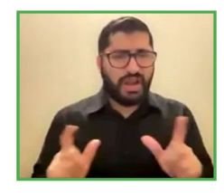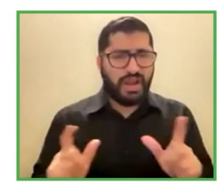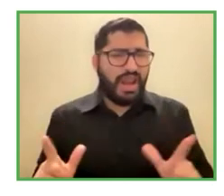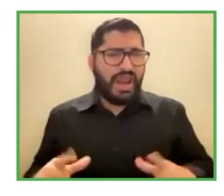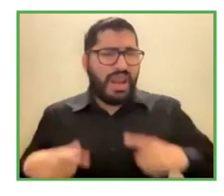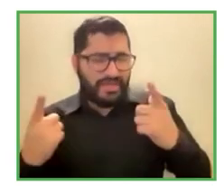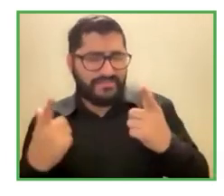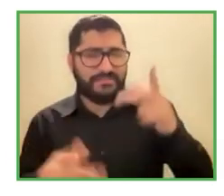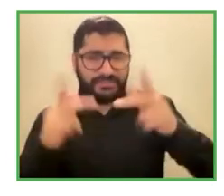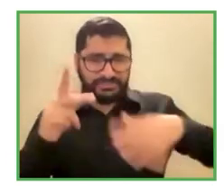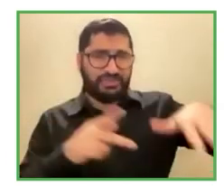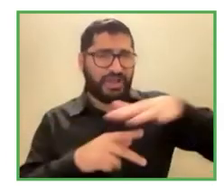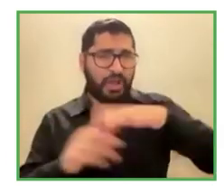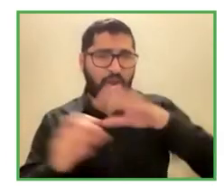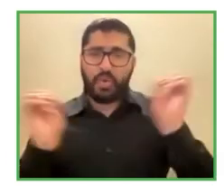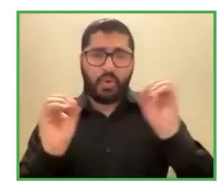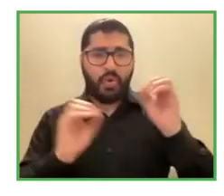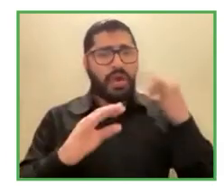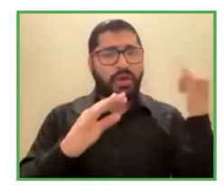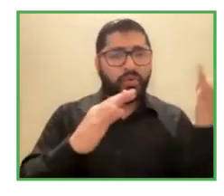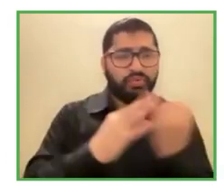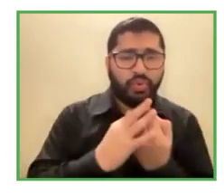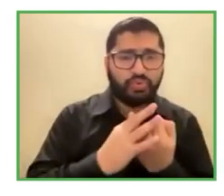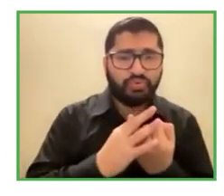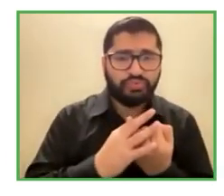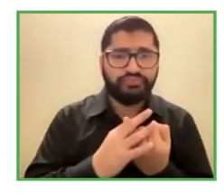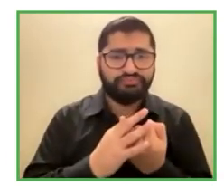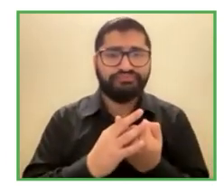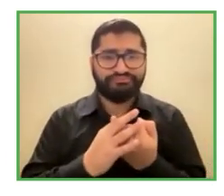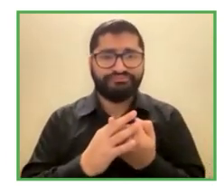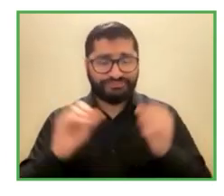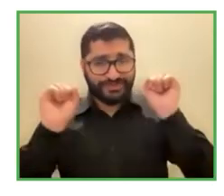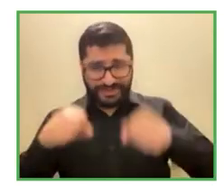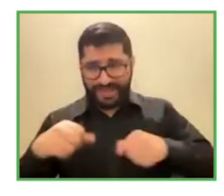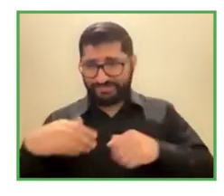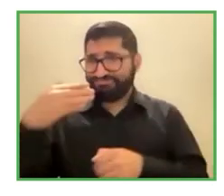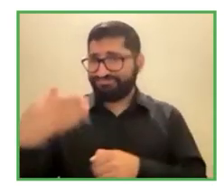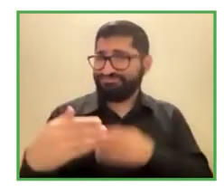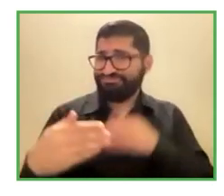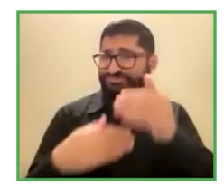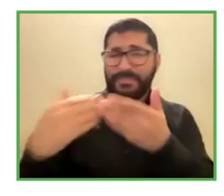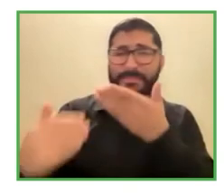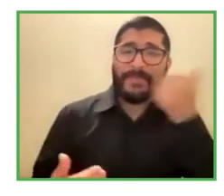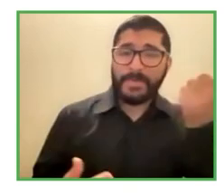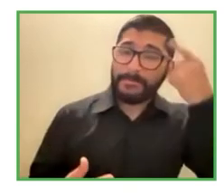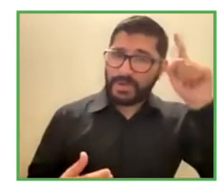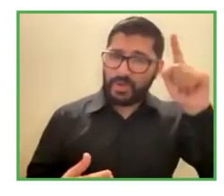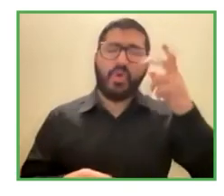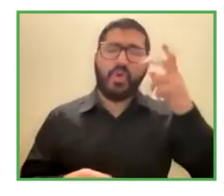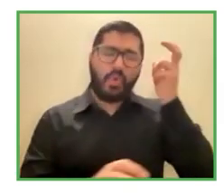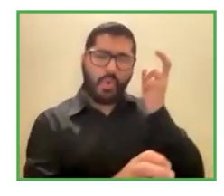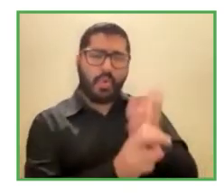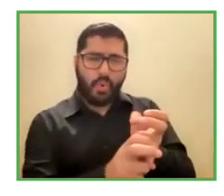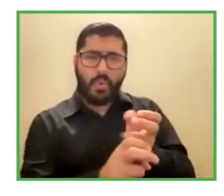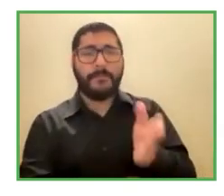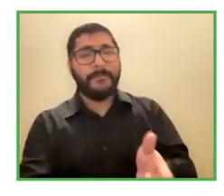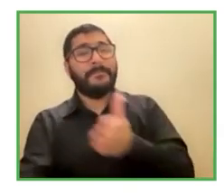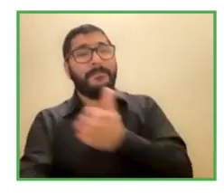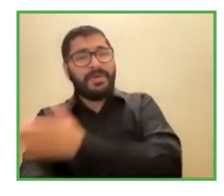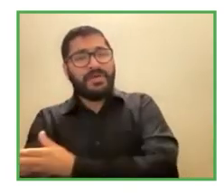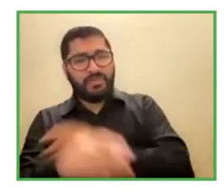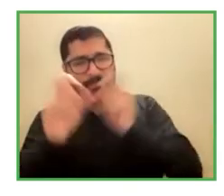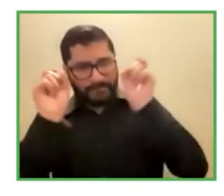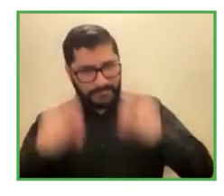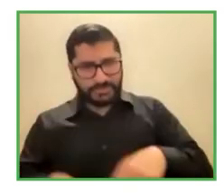difícil por tanto efectivamente especialmente al principio dudamos mucho de poder continuar pero bueno seguimos seguimos